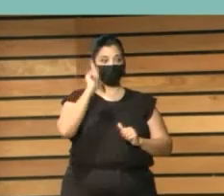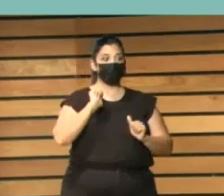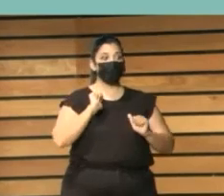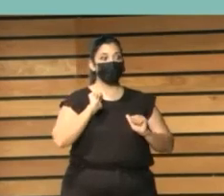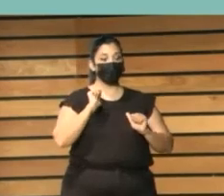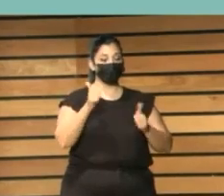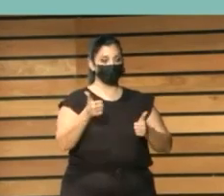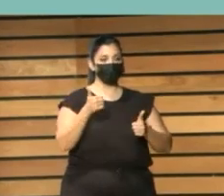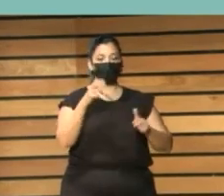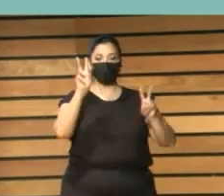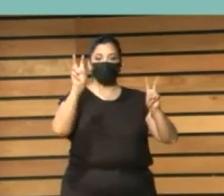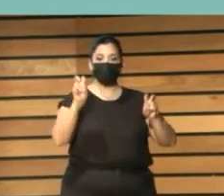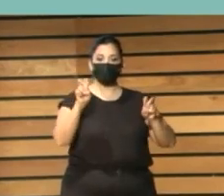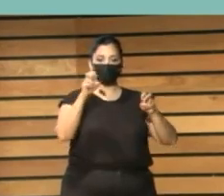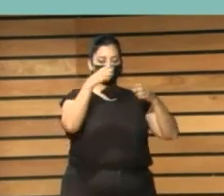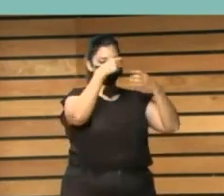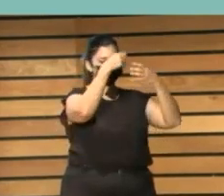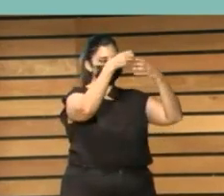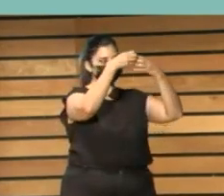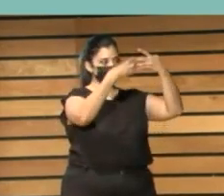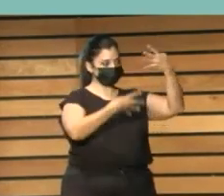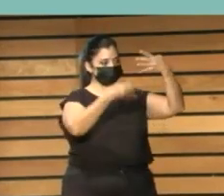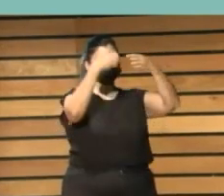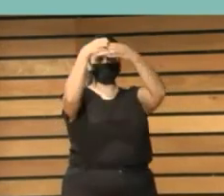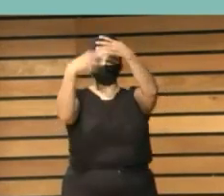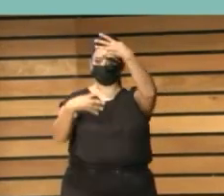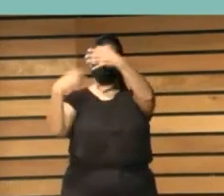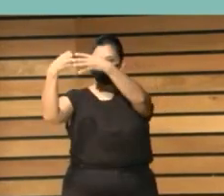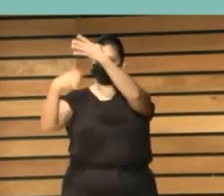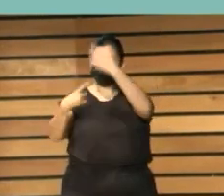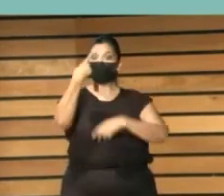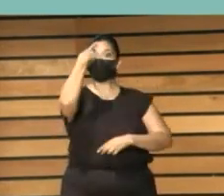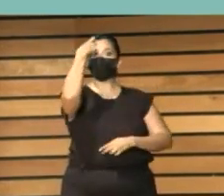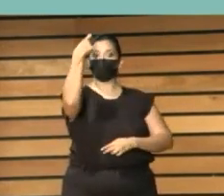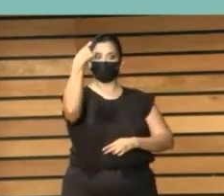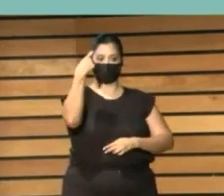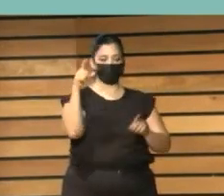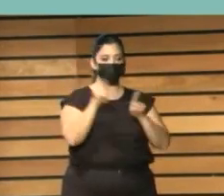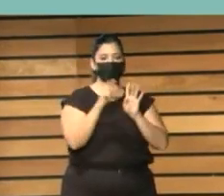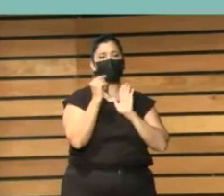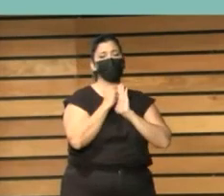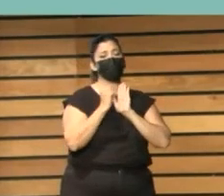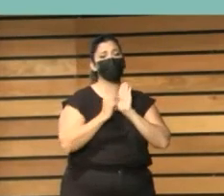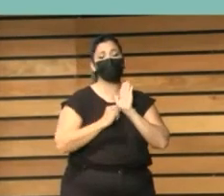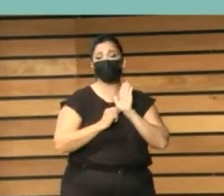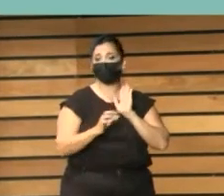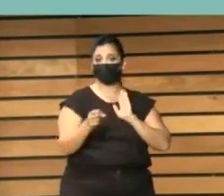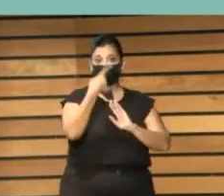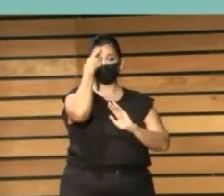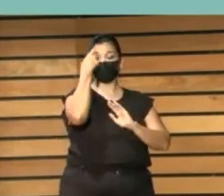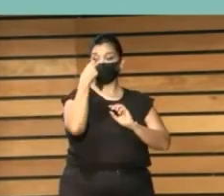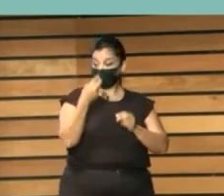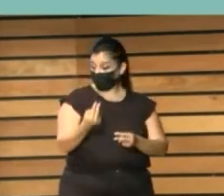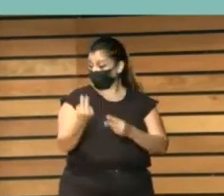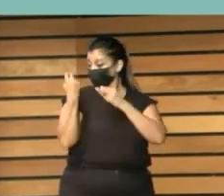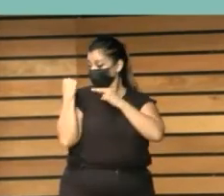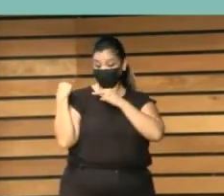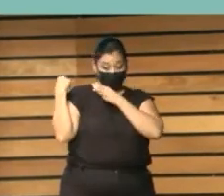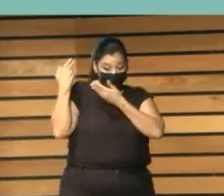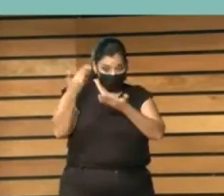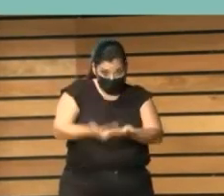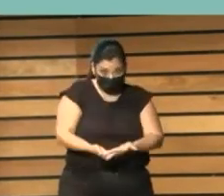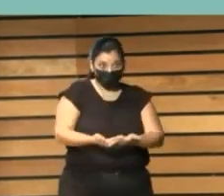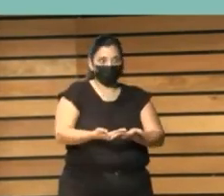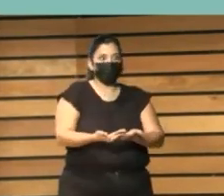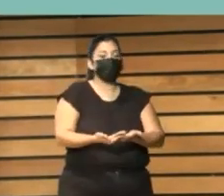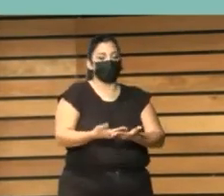a hacer cronologías para recordar, para tener una historia de lo realizado, sobre todo para aprender de lo